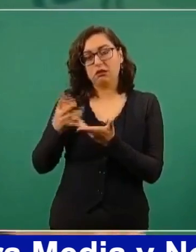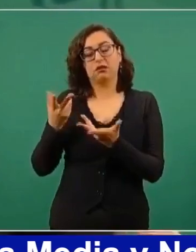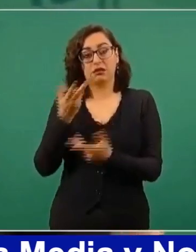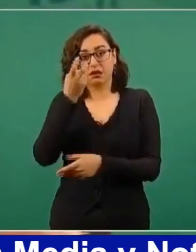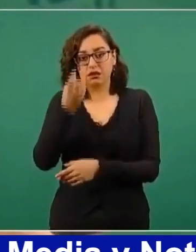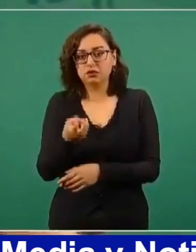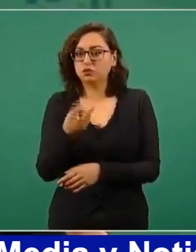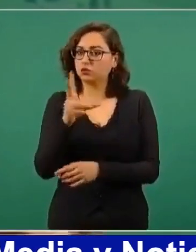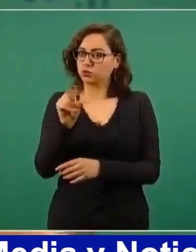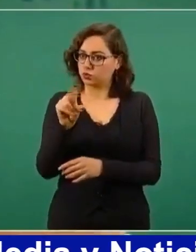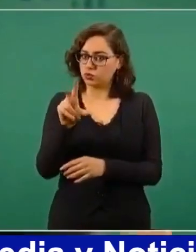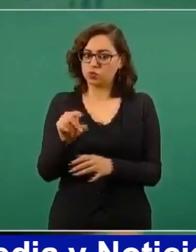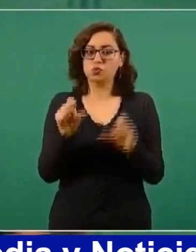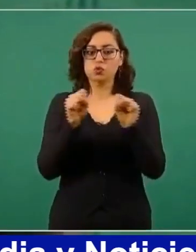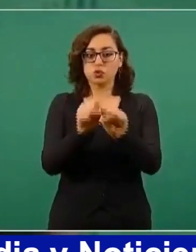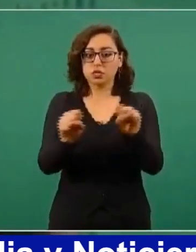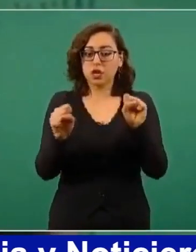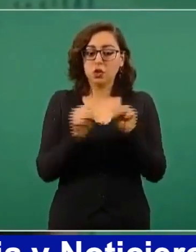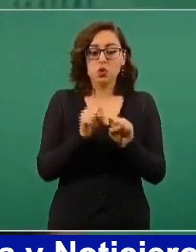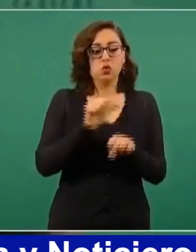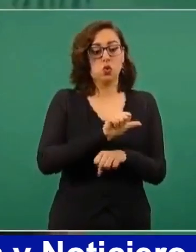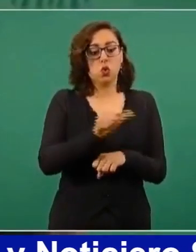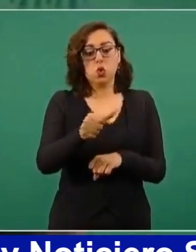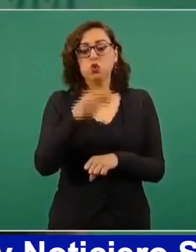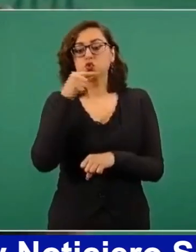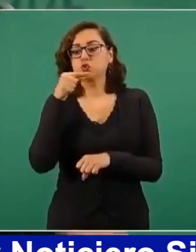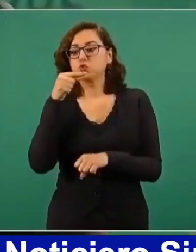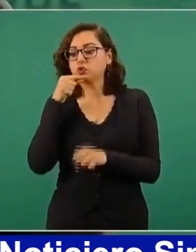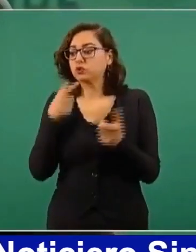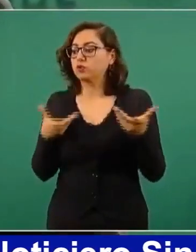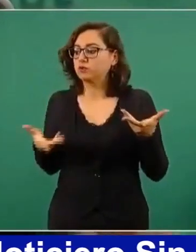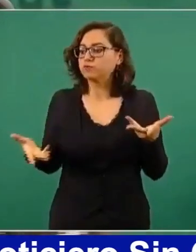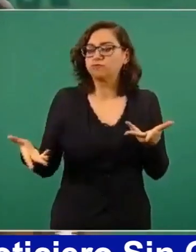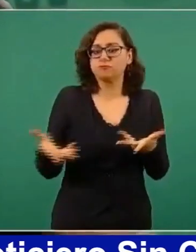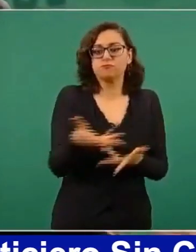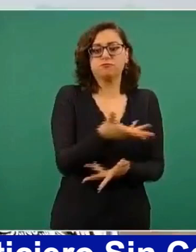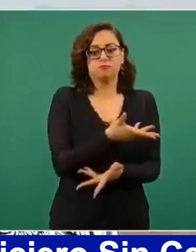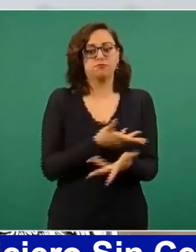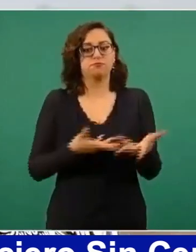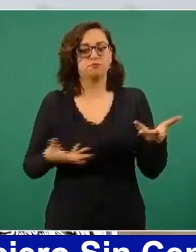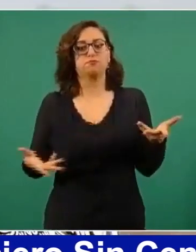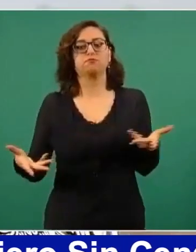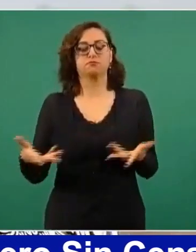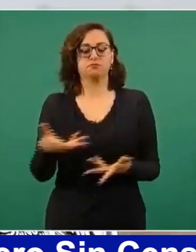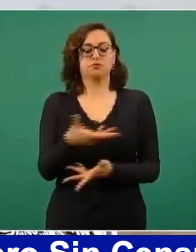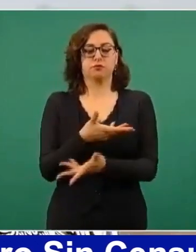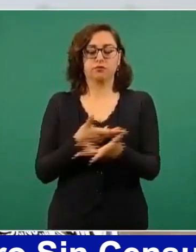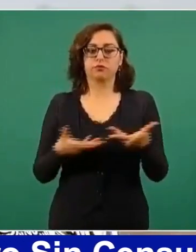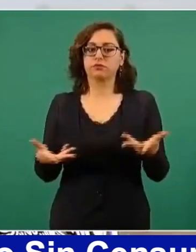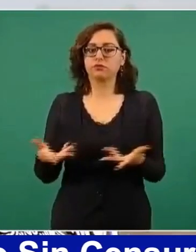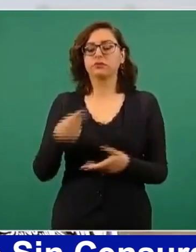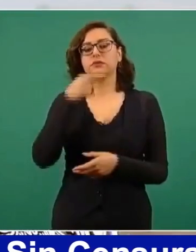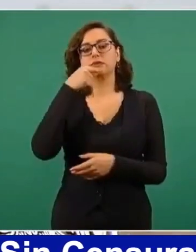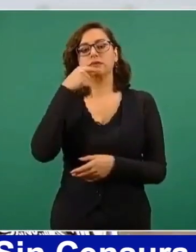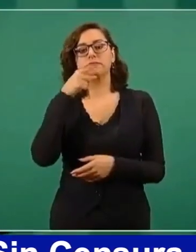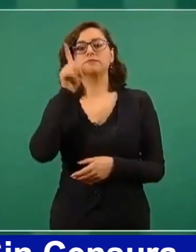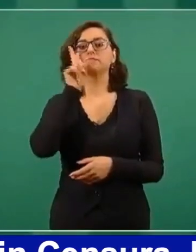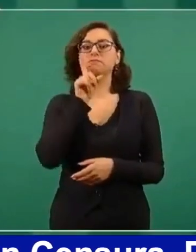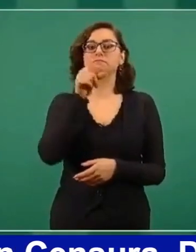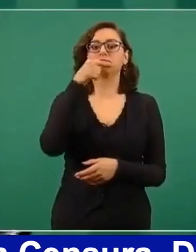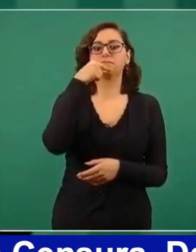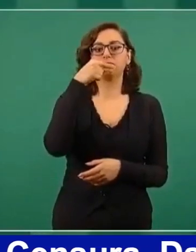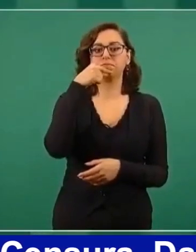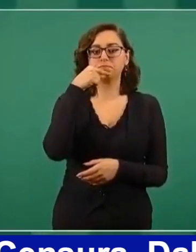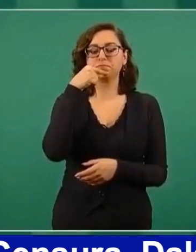en un salón de clases con otros y convivir con otras niñas, con otros niños,